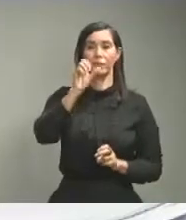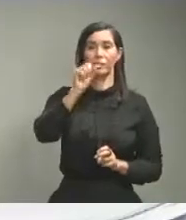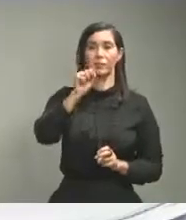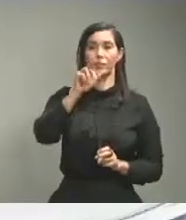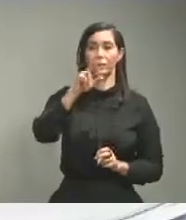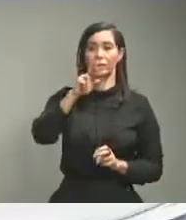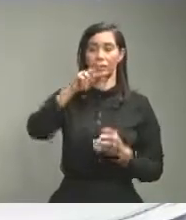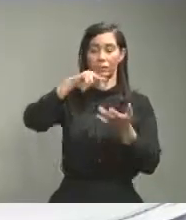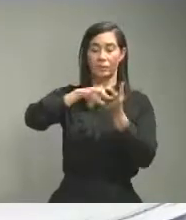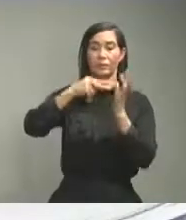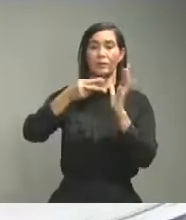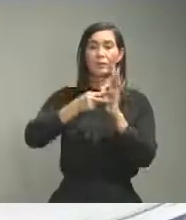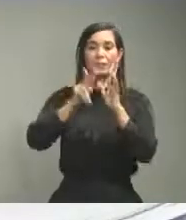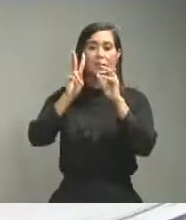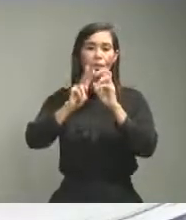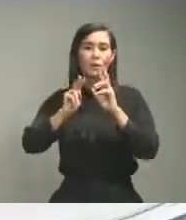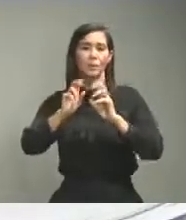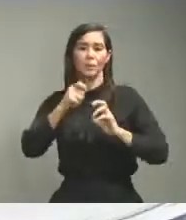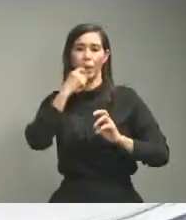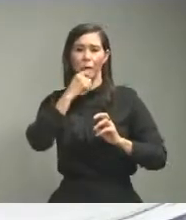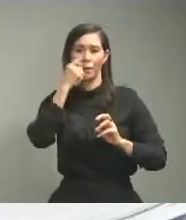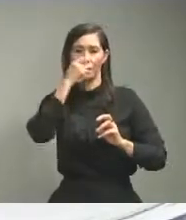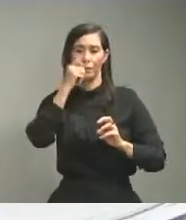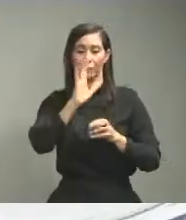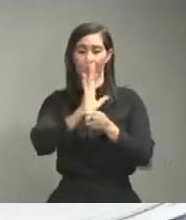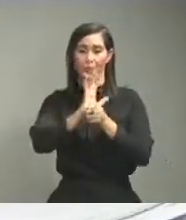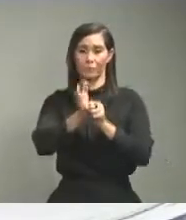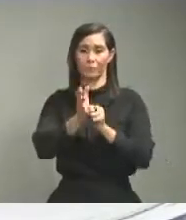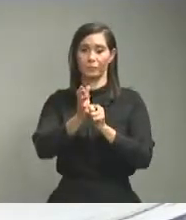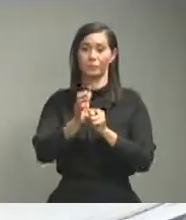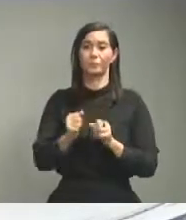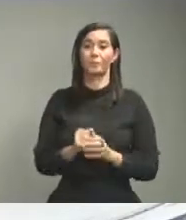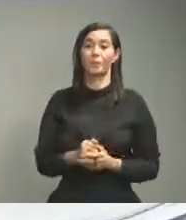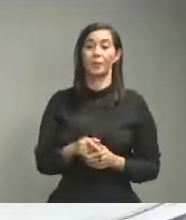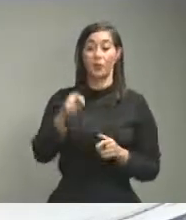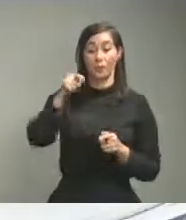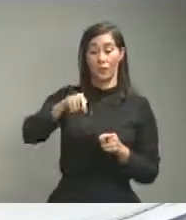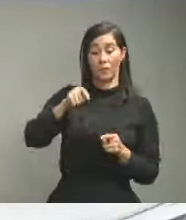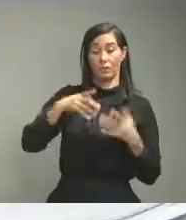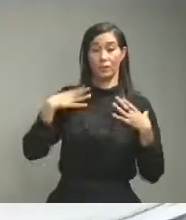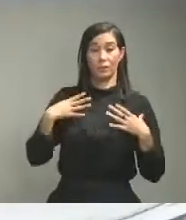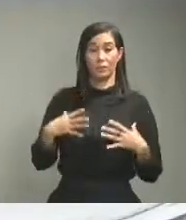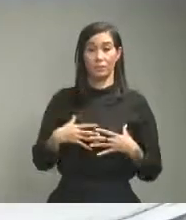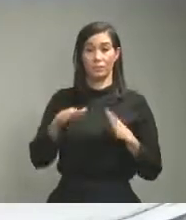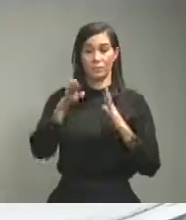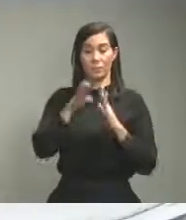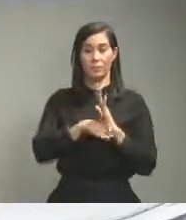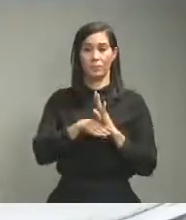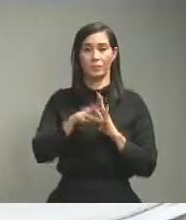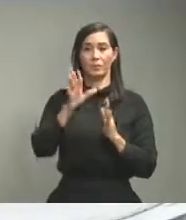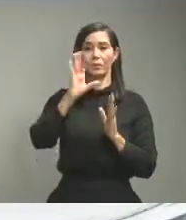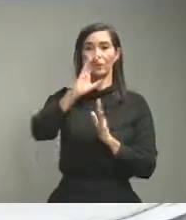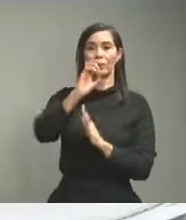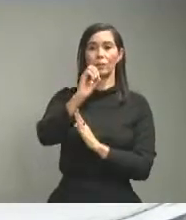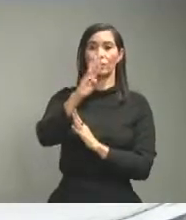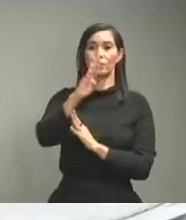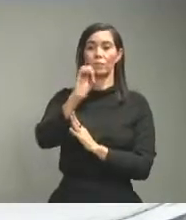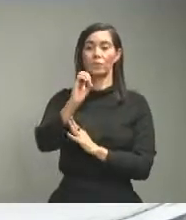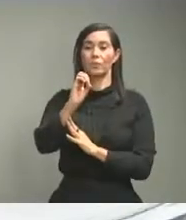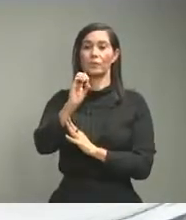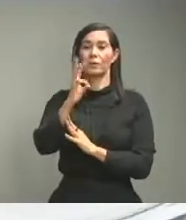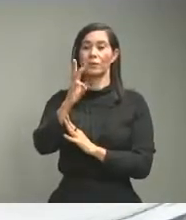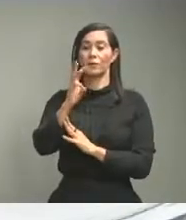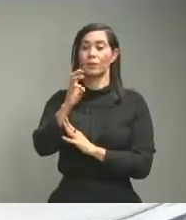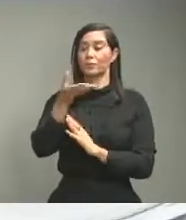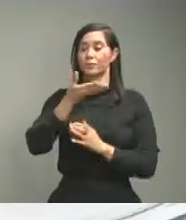más importante que tiene el país que es el COBA 6800 de Roche no tenía los insumos no lo